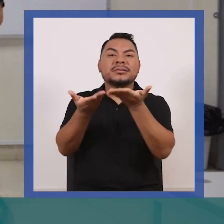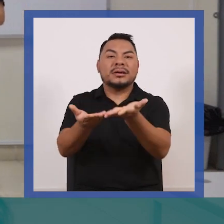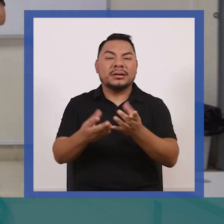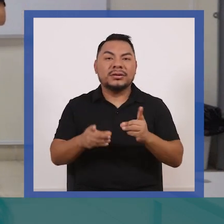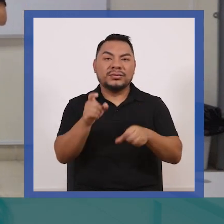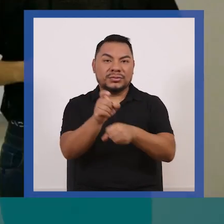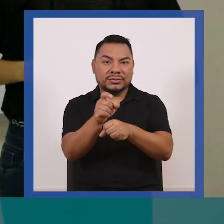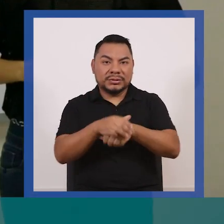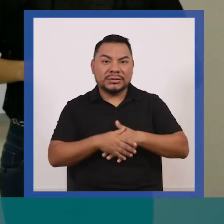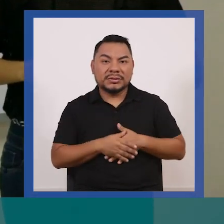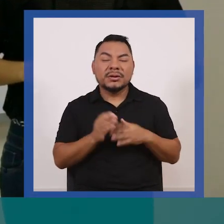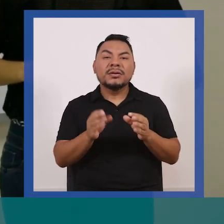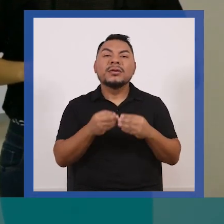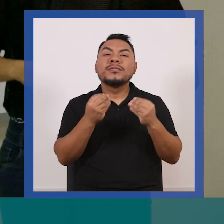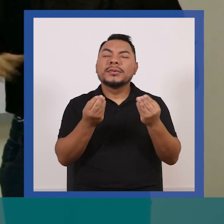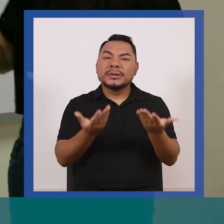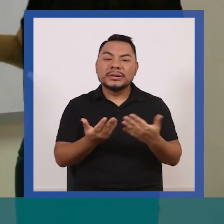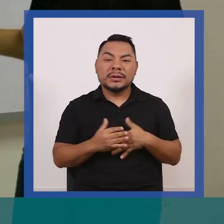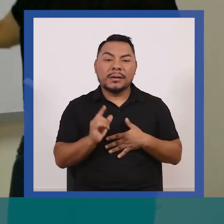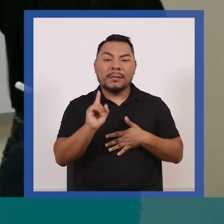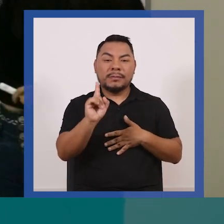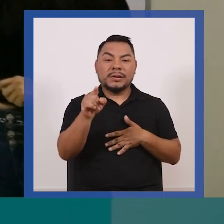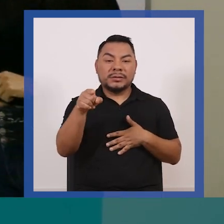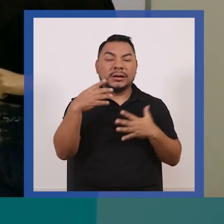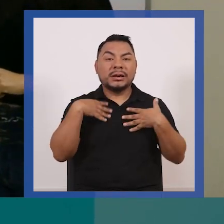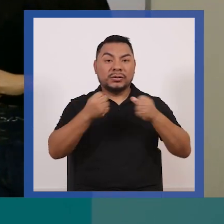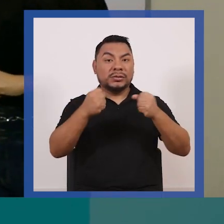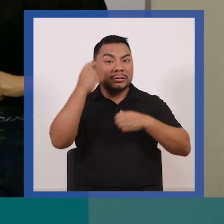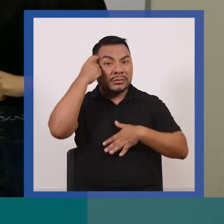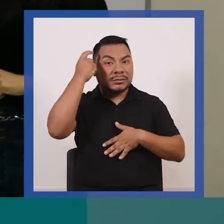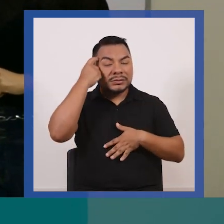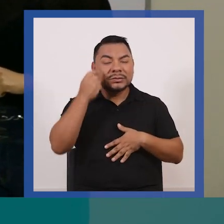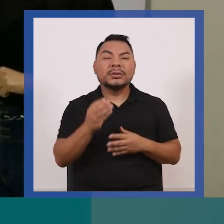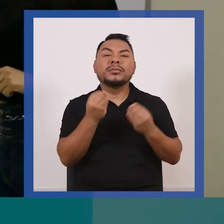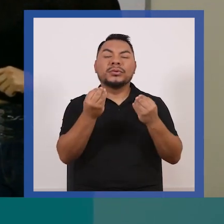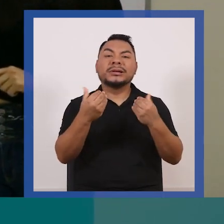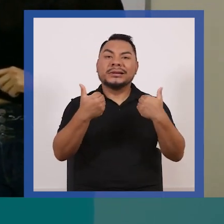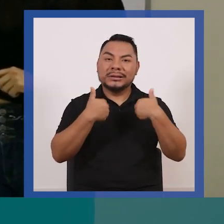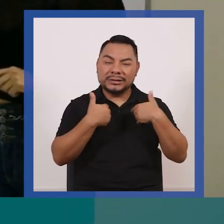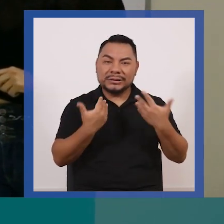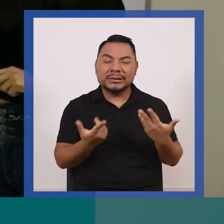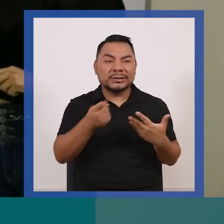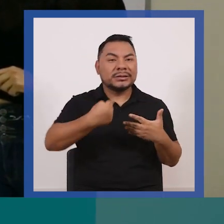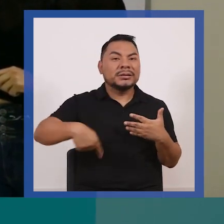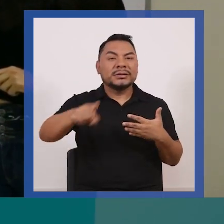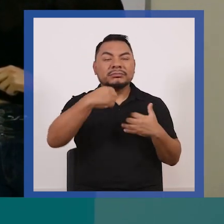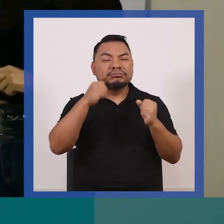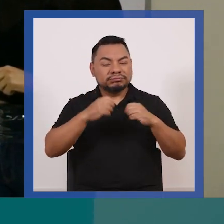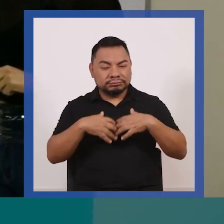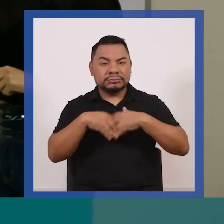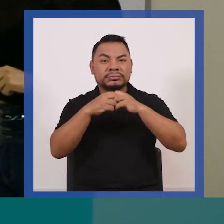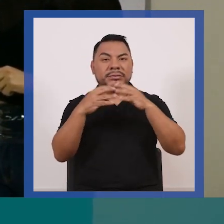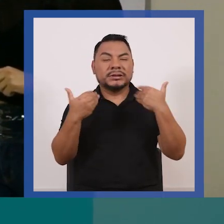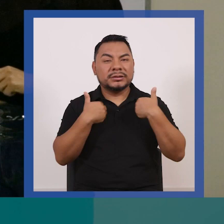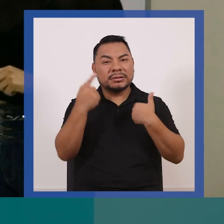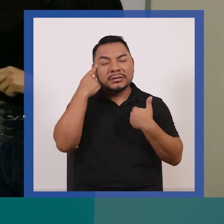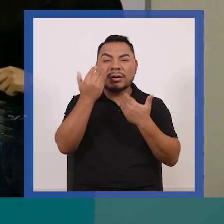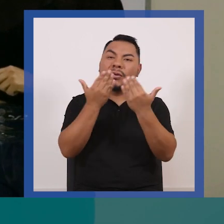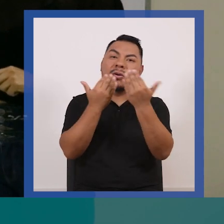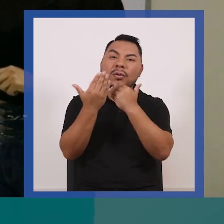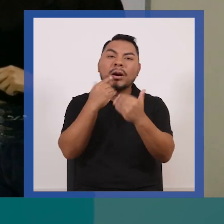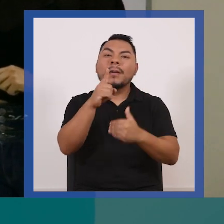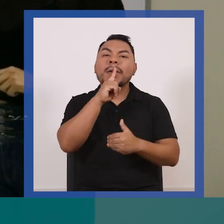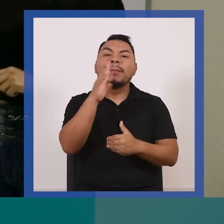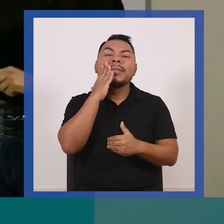de educación. Porque primero puse salud mental porque creo que tendríamos que reforzar y tener